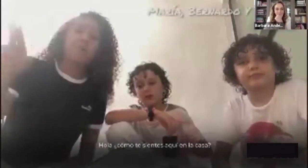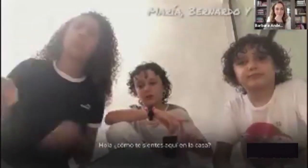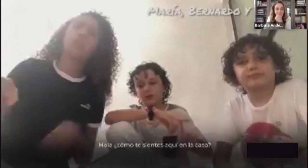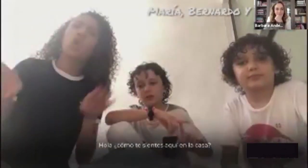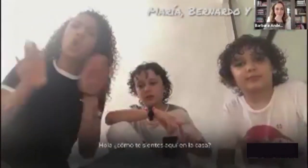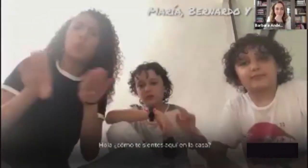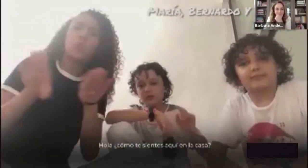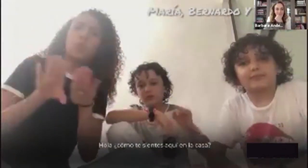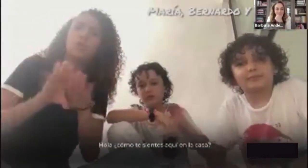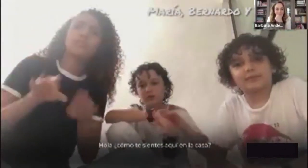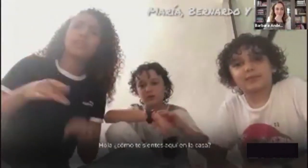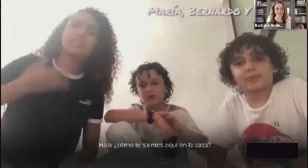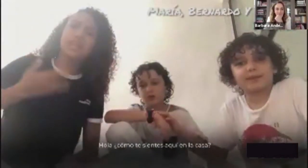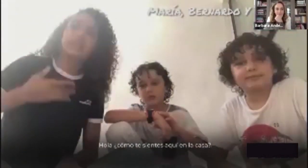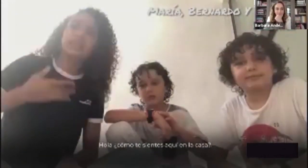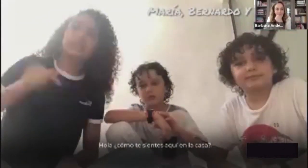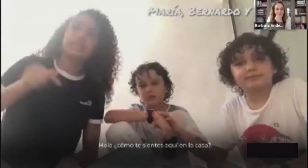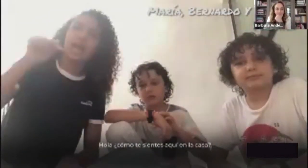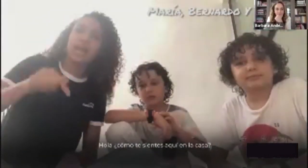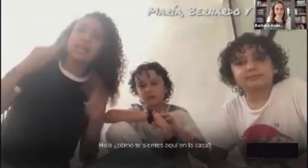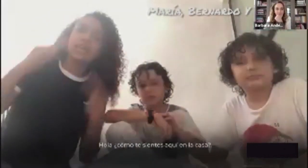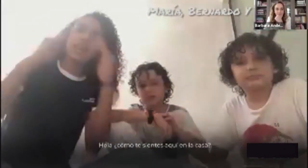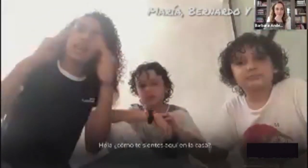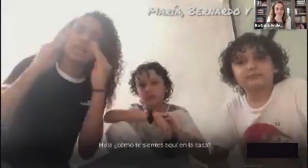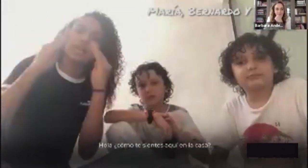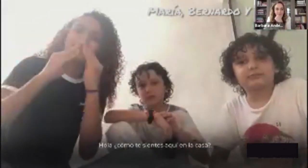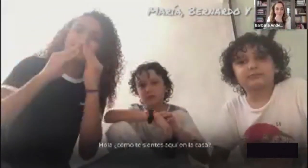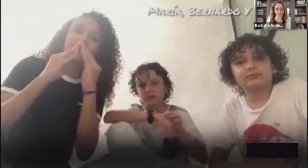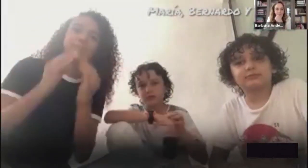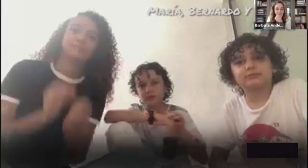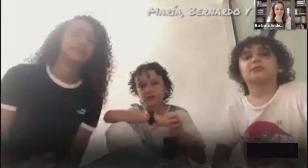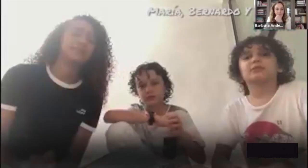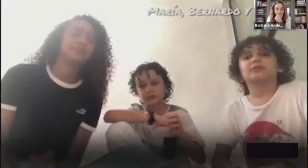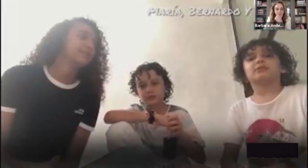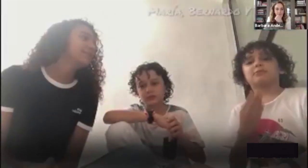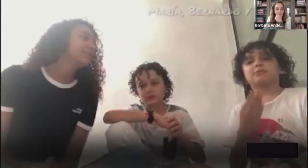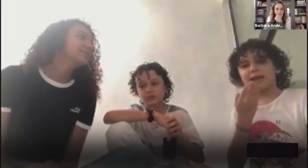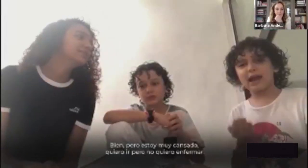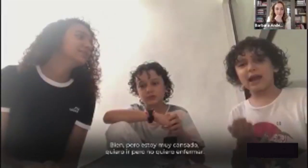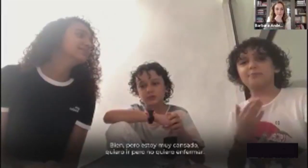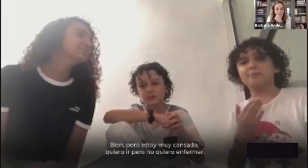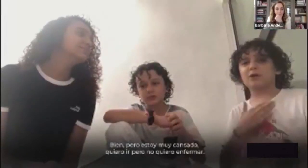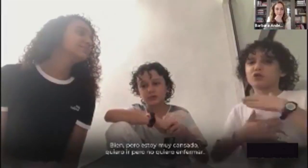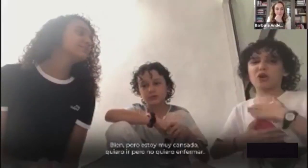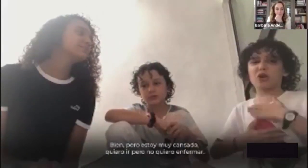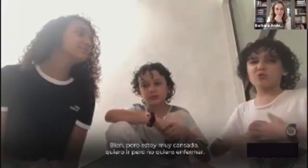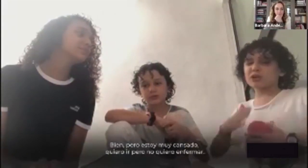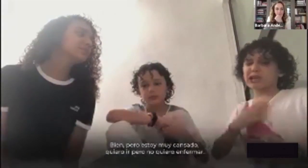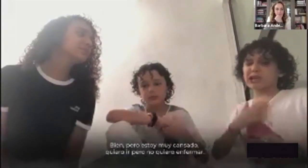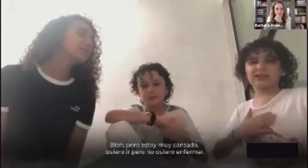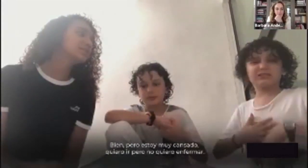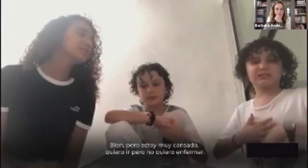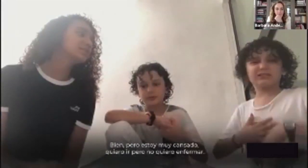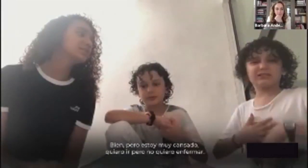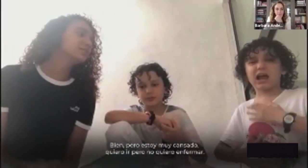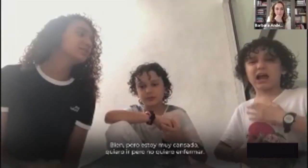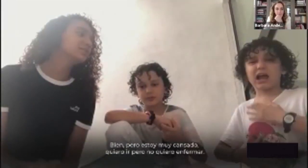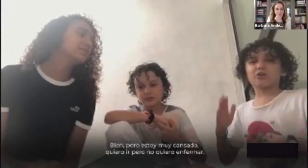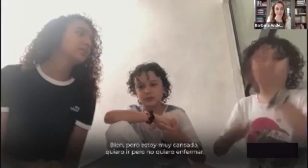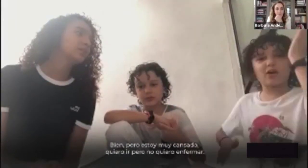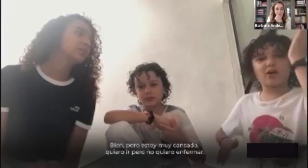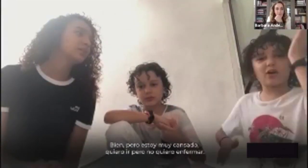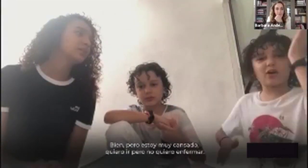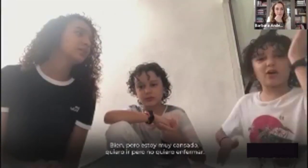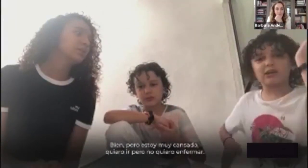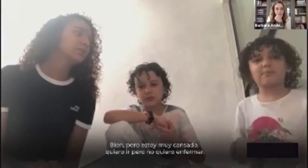Hola, ¿cómo te sientes aquí en la casa? Bien, pero estoy muy cansado.